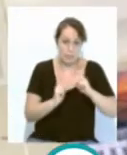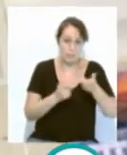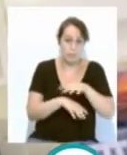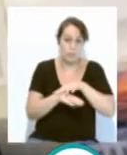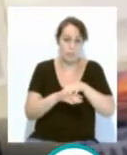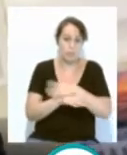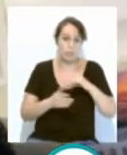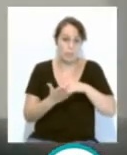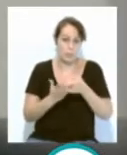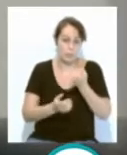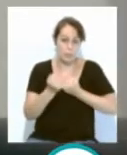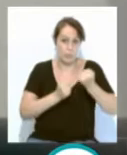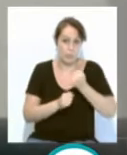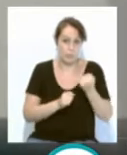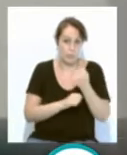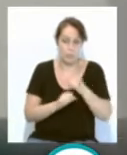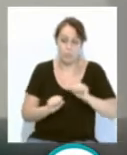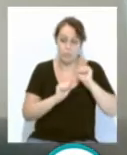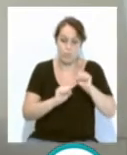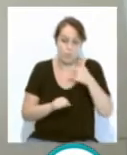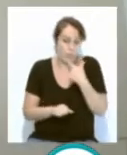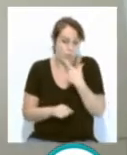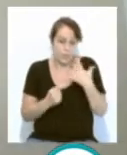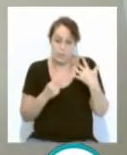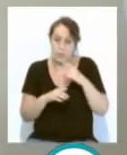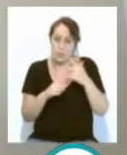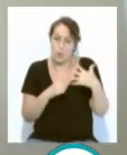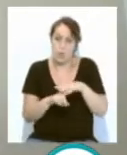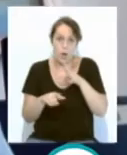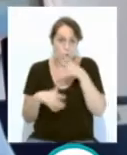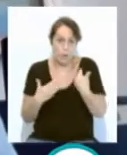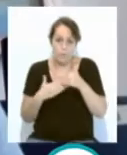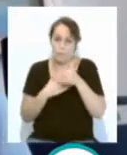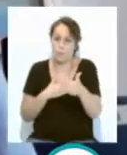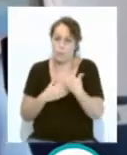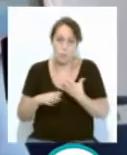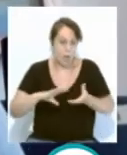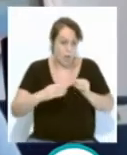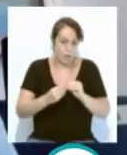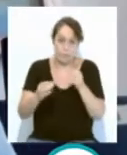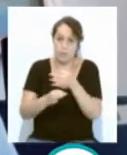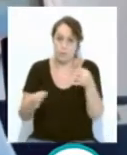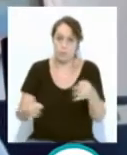económico que consideran ajustados a las circunstancias actuales, que miran al futuro y no dejan atrás a nadie.